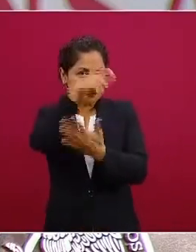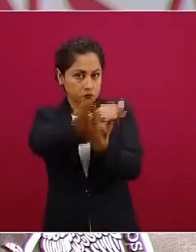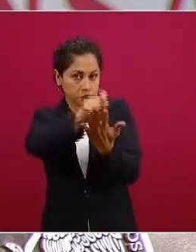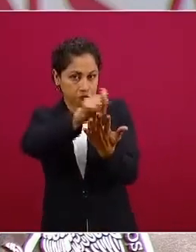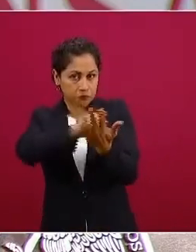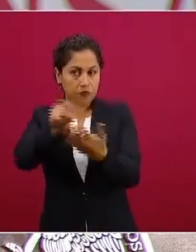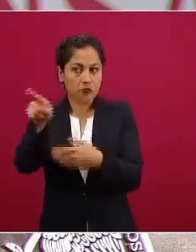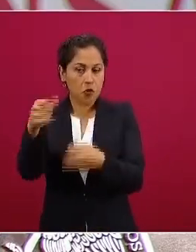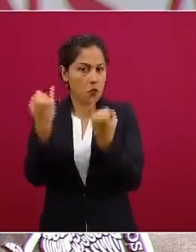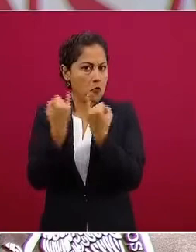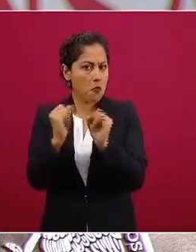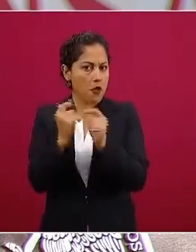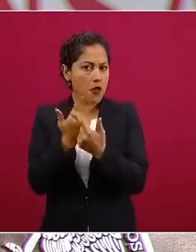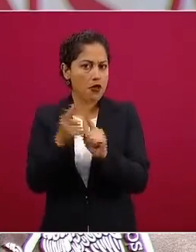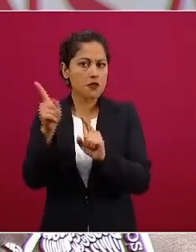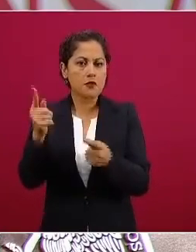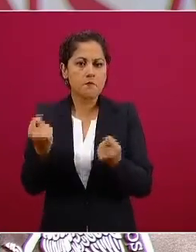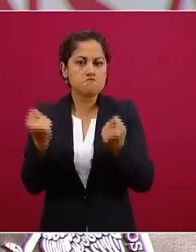independiente